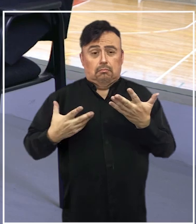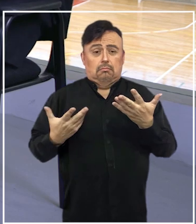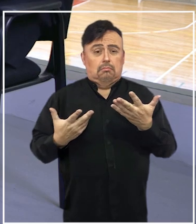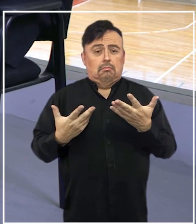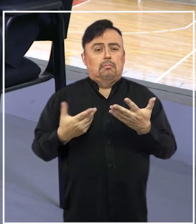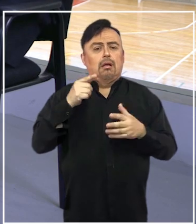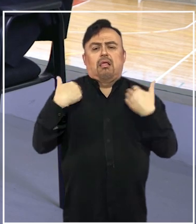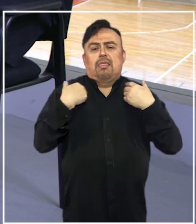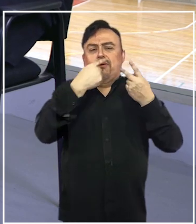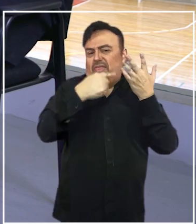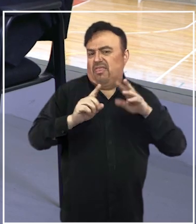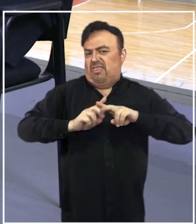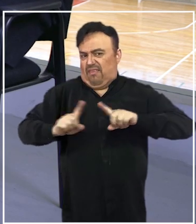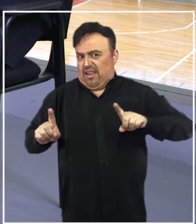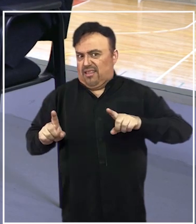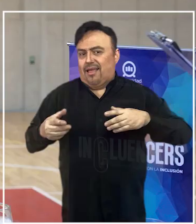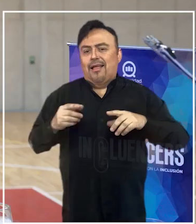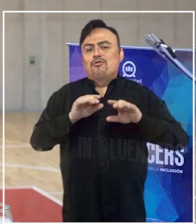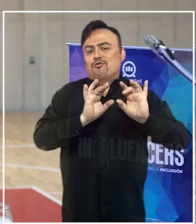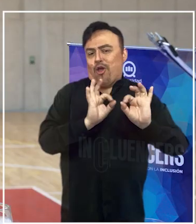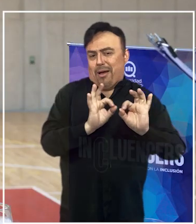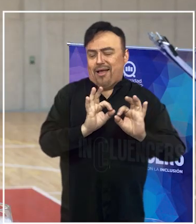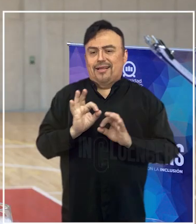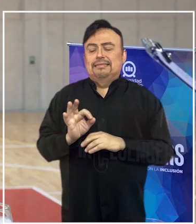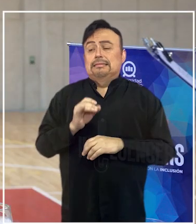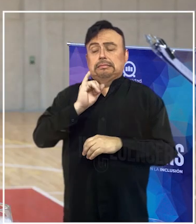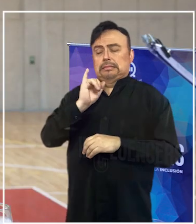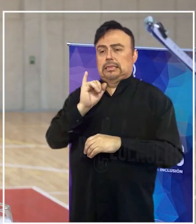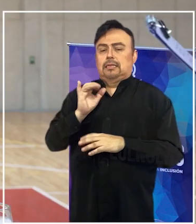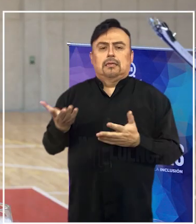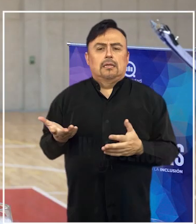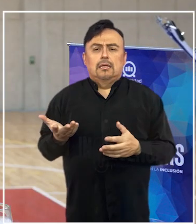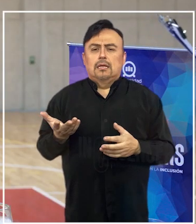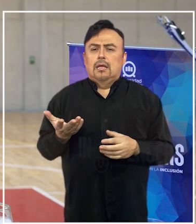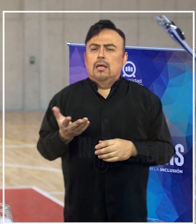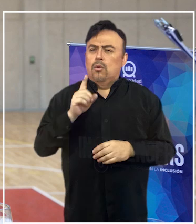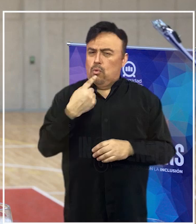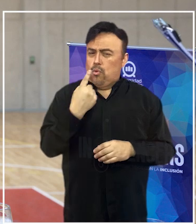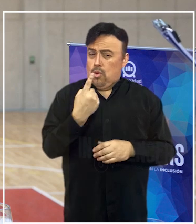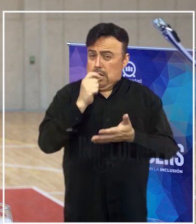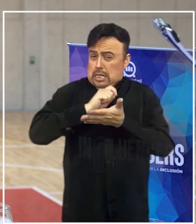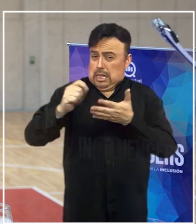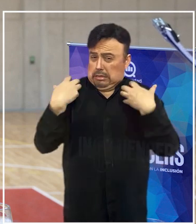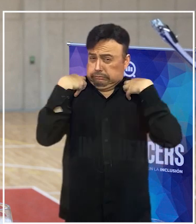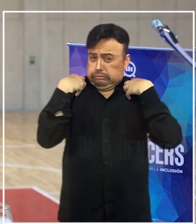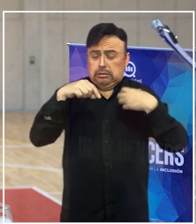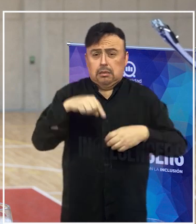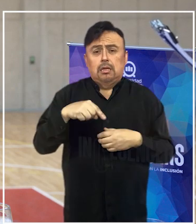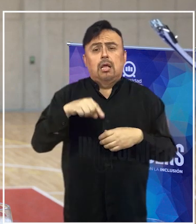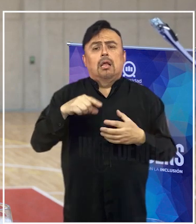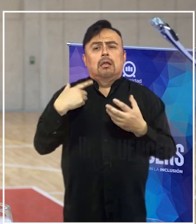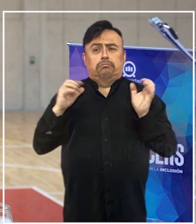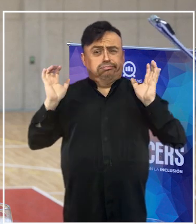del deporte tradicional? Sí, bueno, una de las, yo diría, tareas que proponen